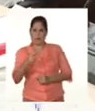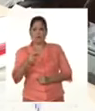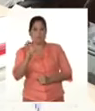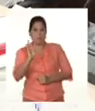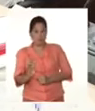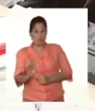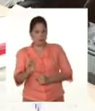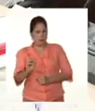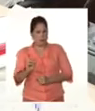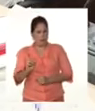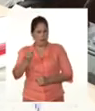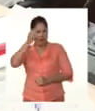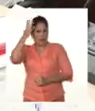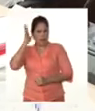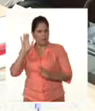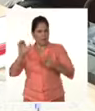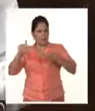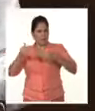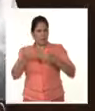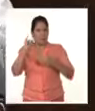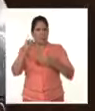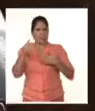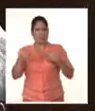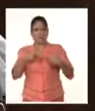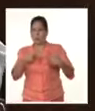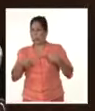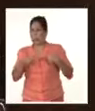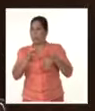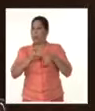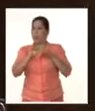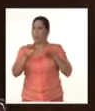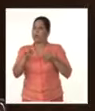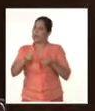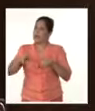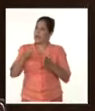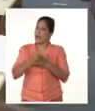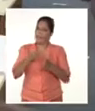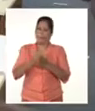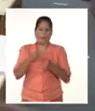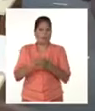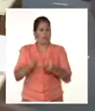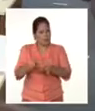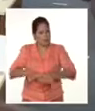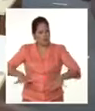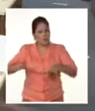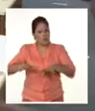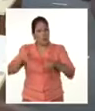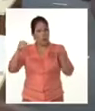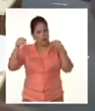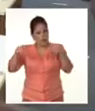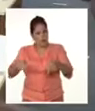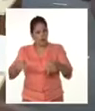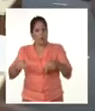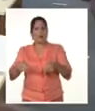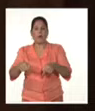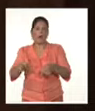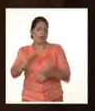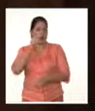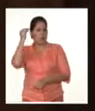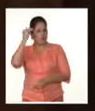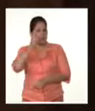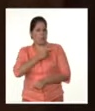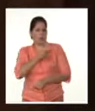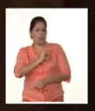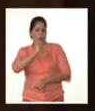Canel concluyó sus palabras al sexto pleno con la convocatoria de enfrentar los desafíos de estos tiempos con fe en la victoria.